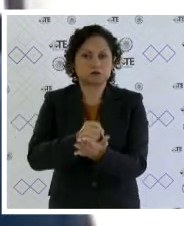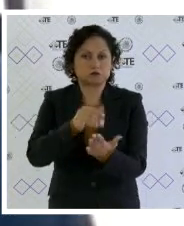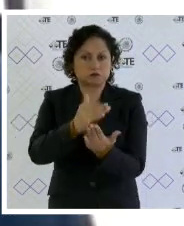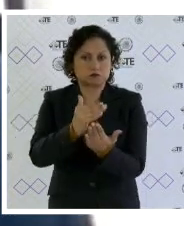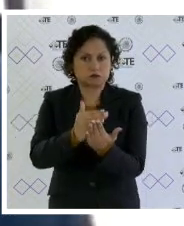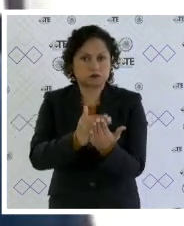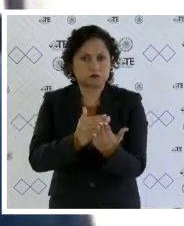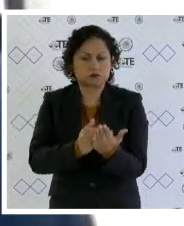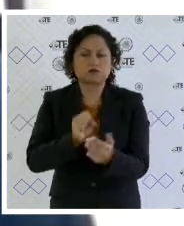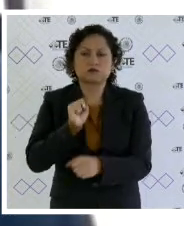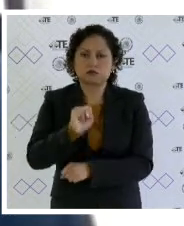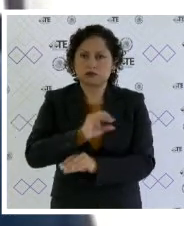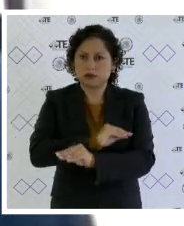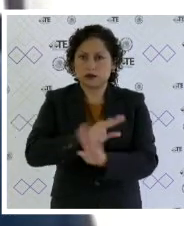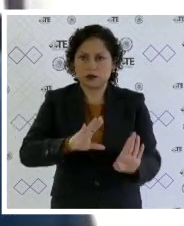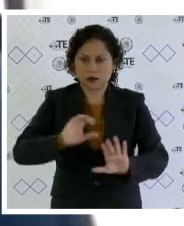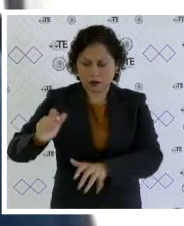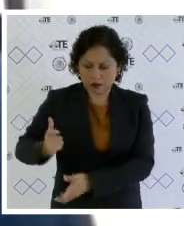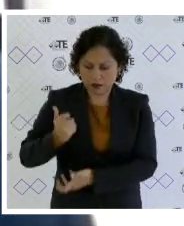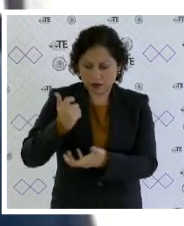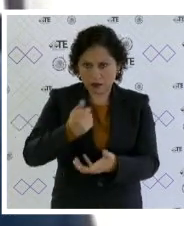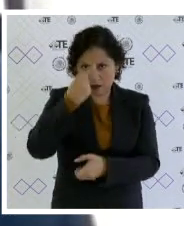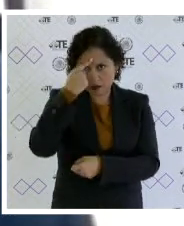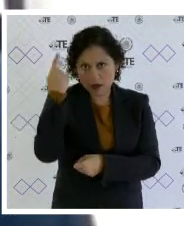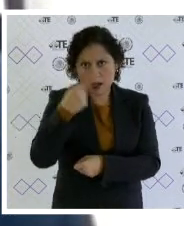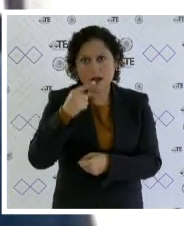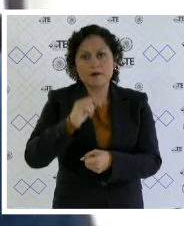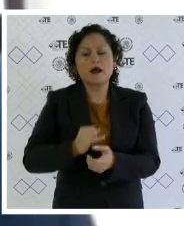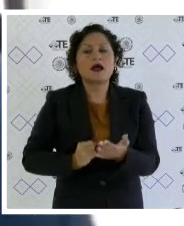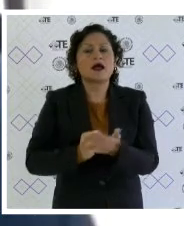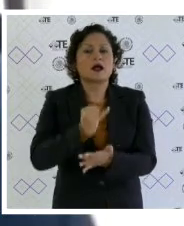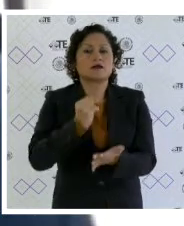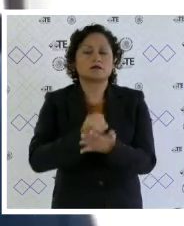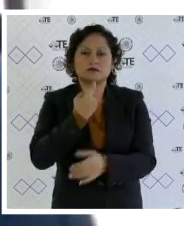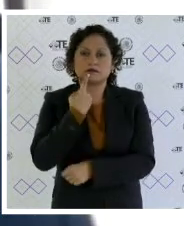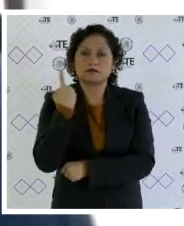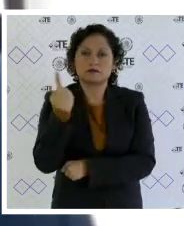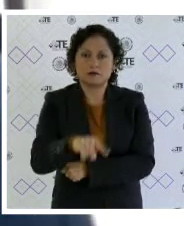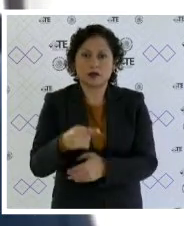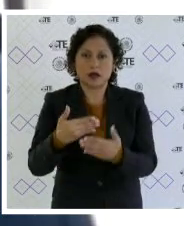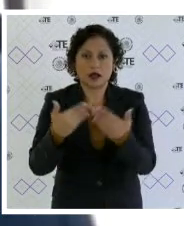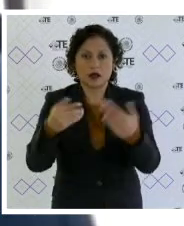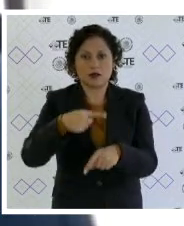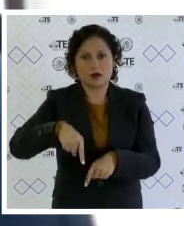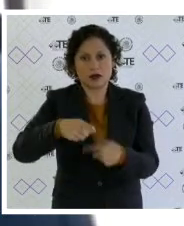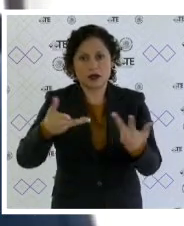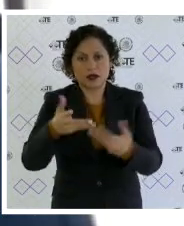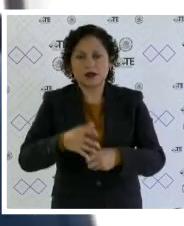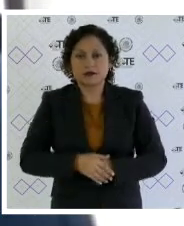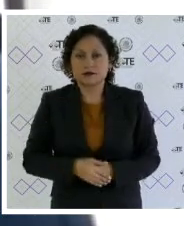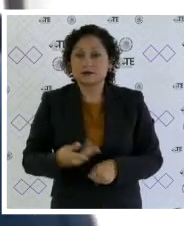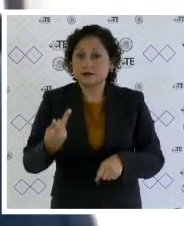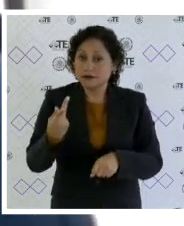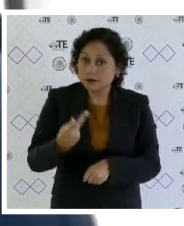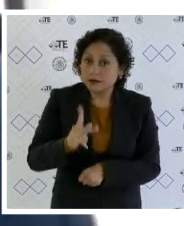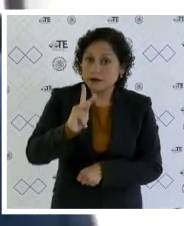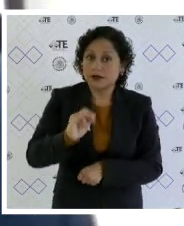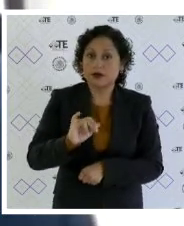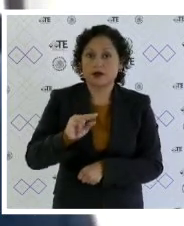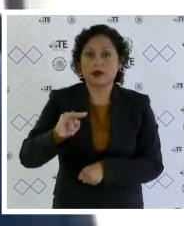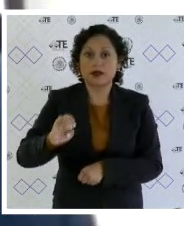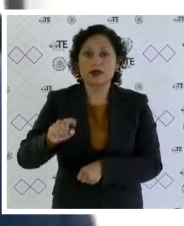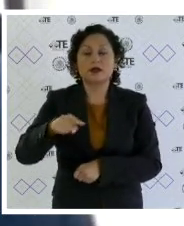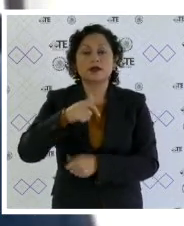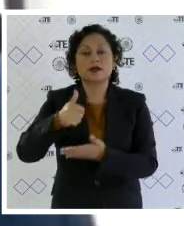un presupuesto lógico para la resolución del medio de impugnación en que se actúa no pasa desapercibido que el instituto electoral en cumplimiento de lo